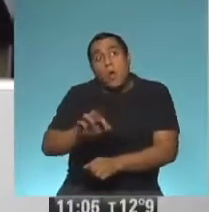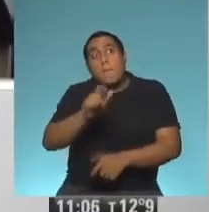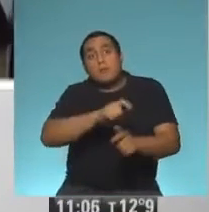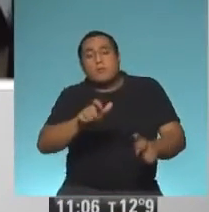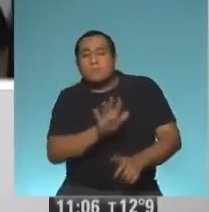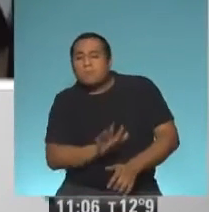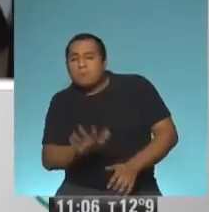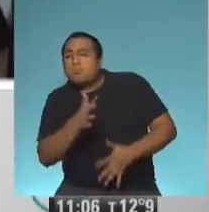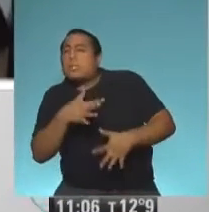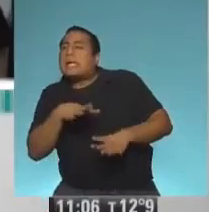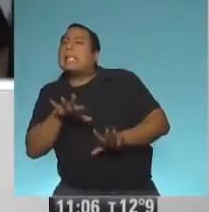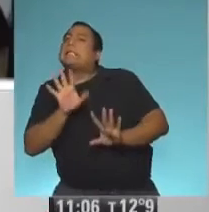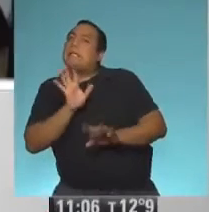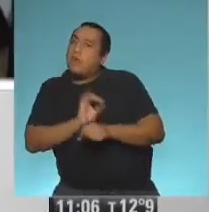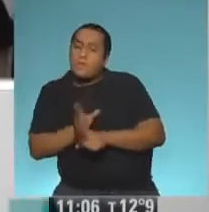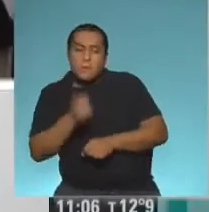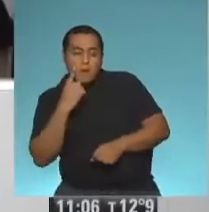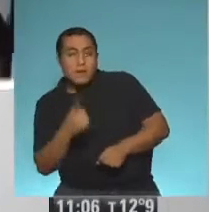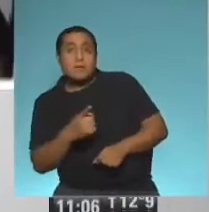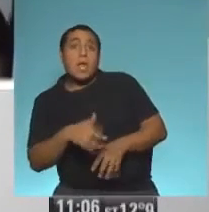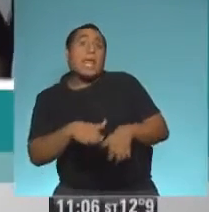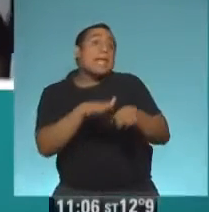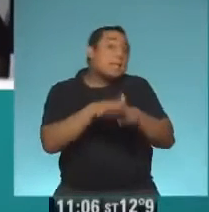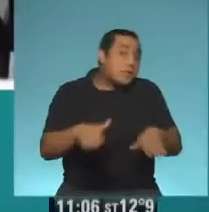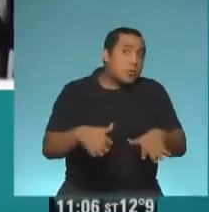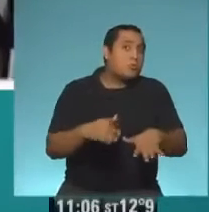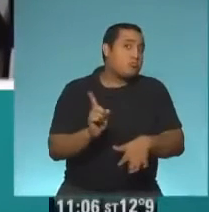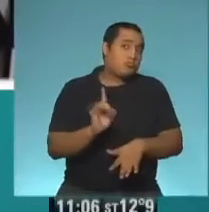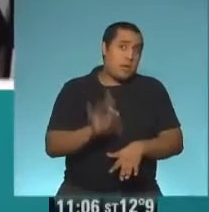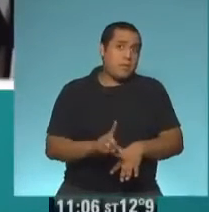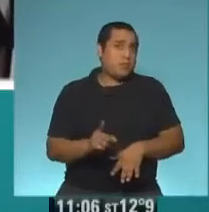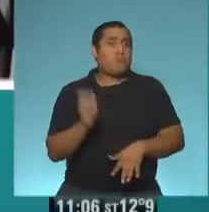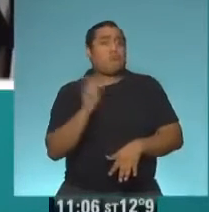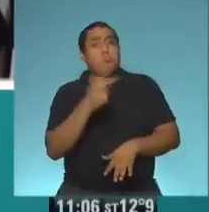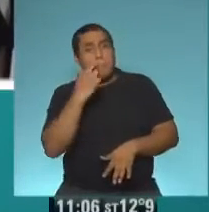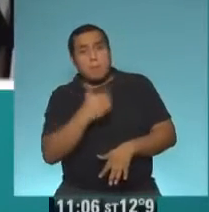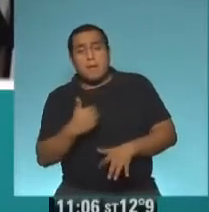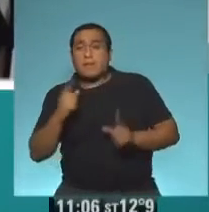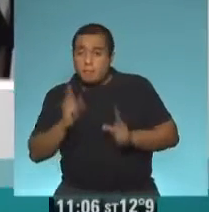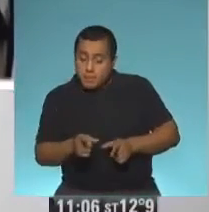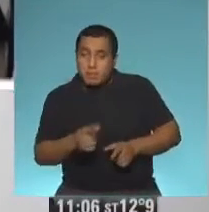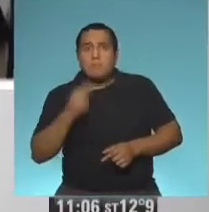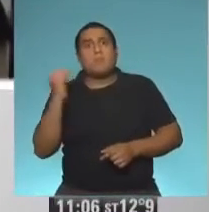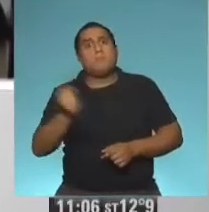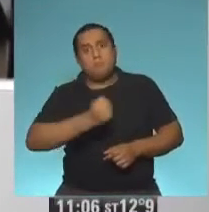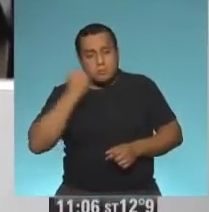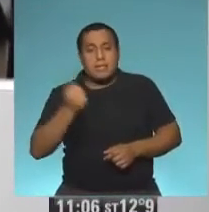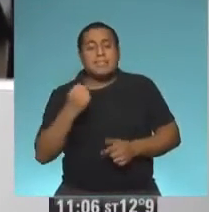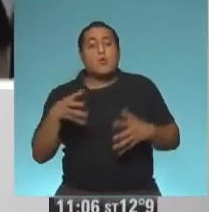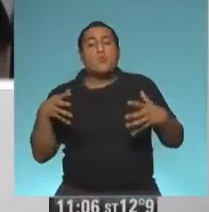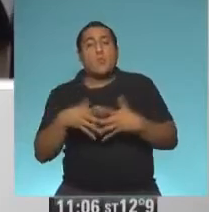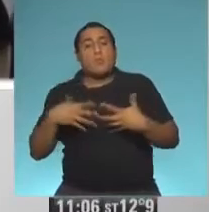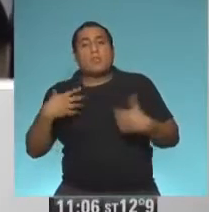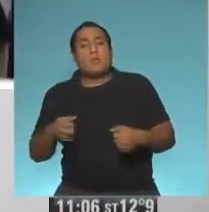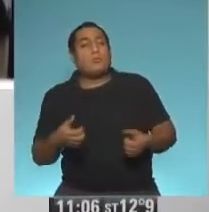que son pacientes sospechosos, no solamente del chico, sino también sus padres, y en ese caso es imprescindible que el personal que